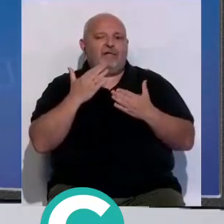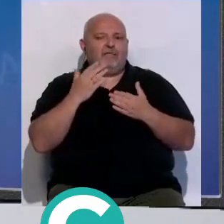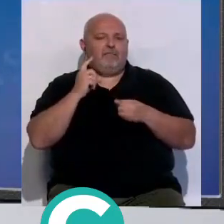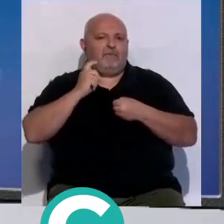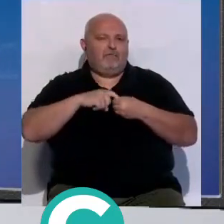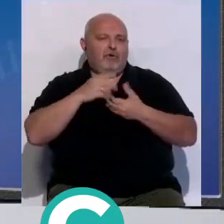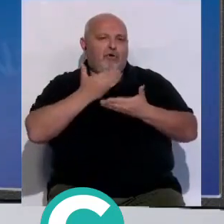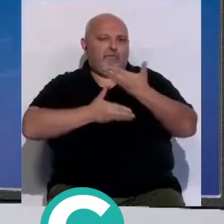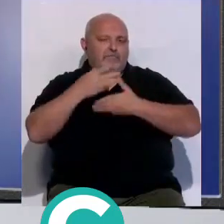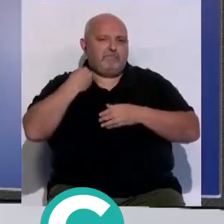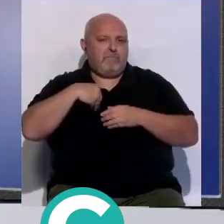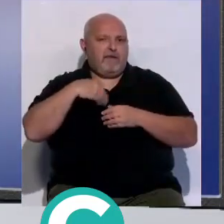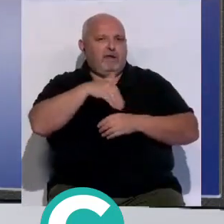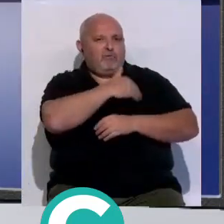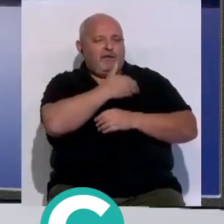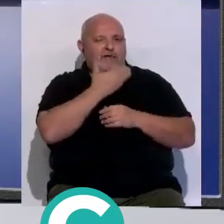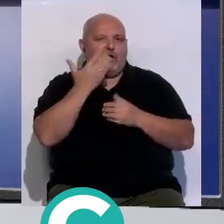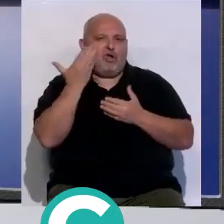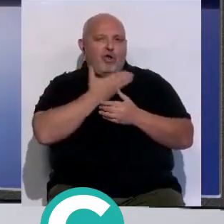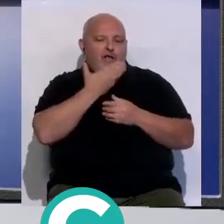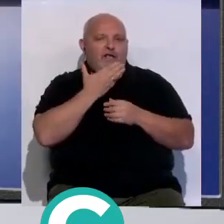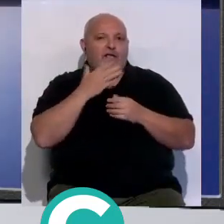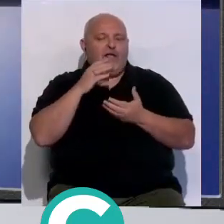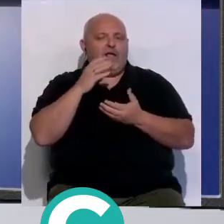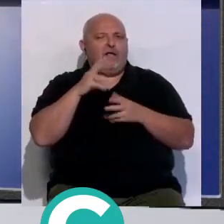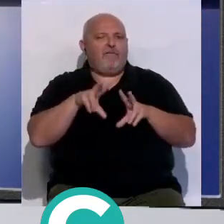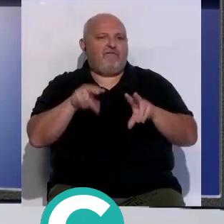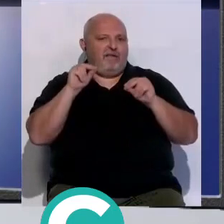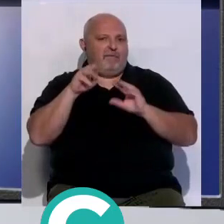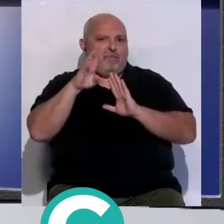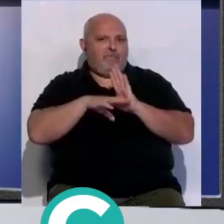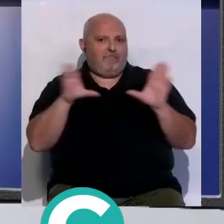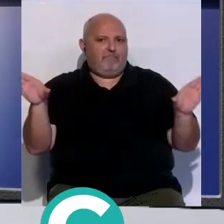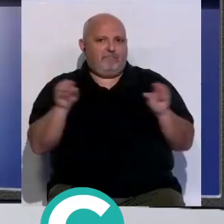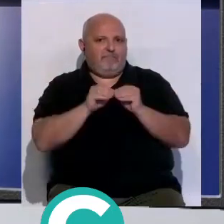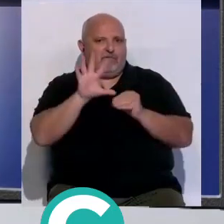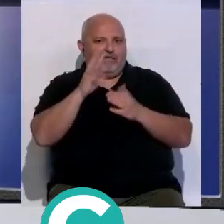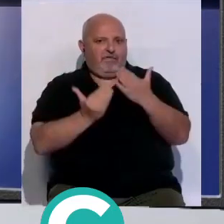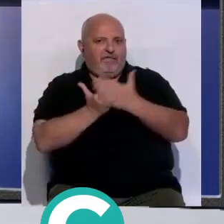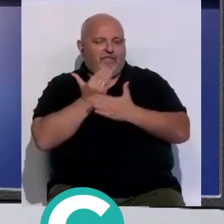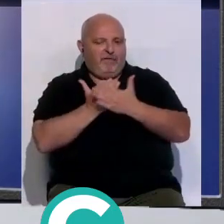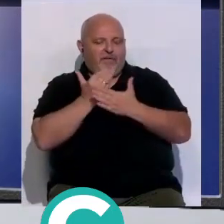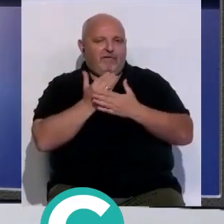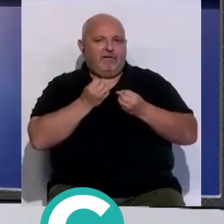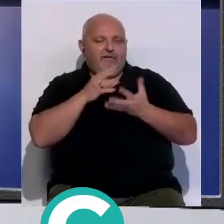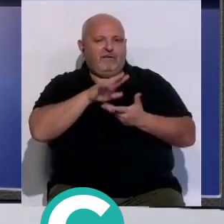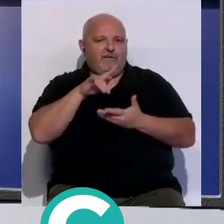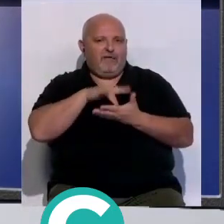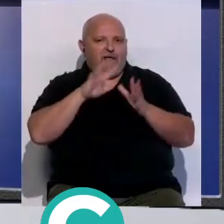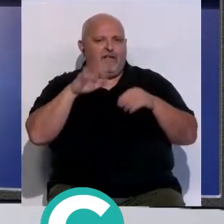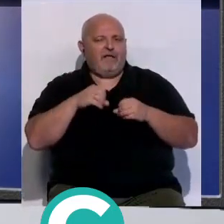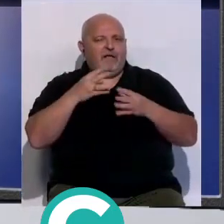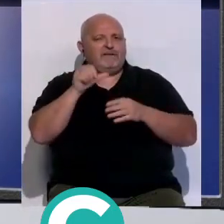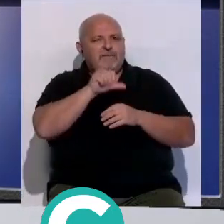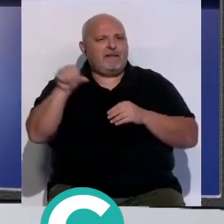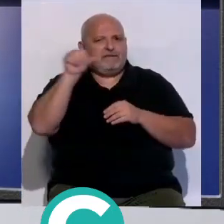la colaboración de estudiantes de los colegios de la ciudad vamos a despedir este espacio para las noticias de Cádiz que